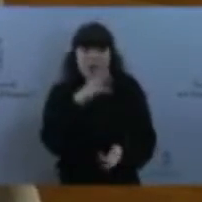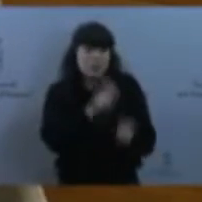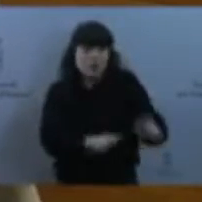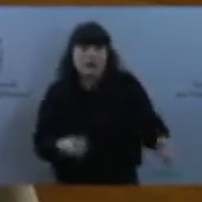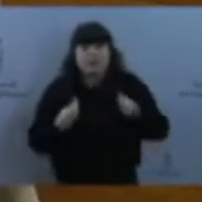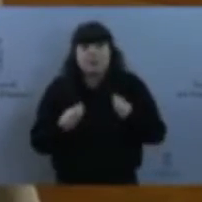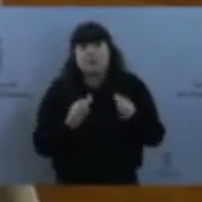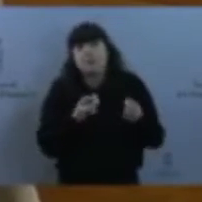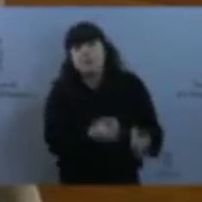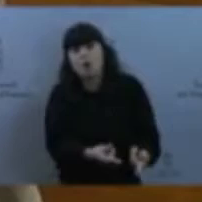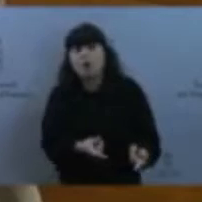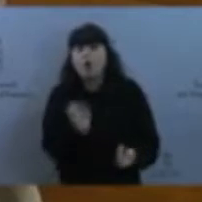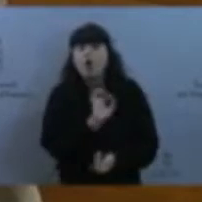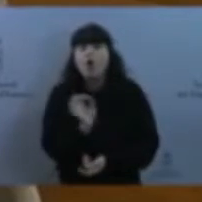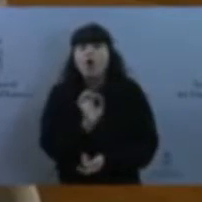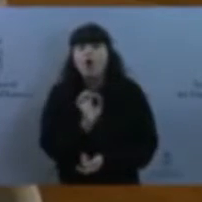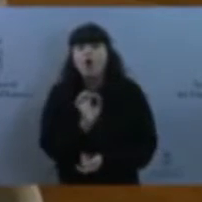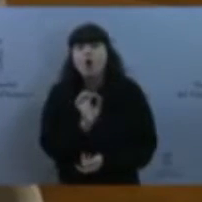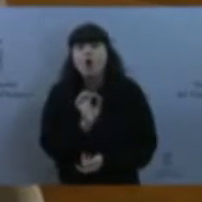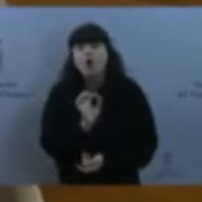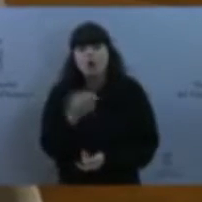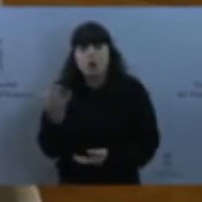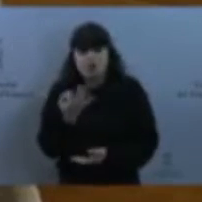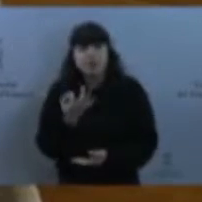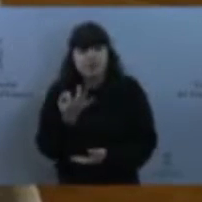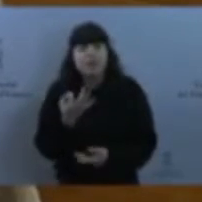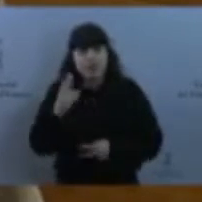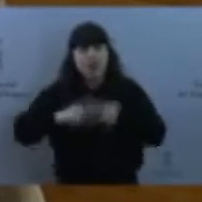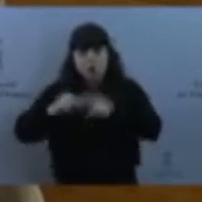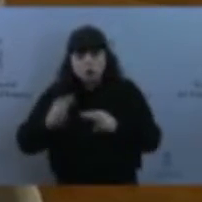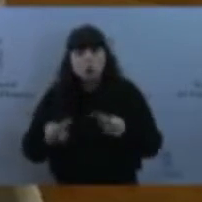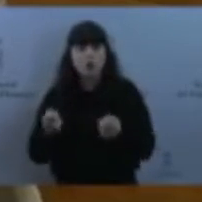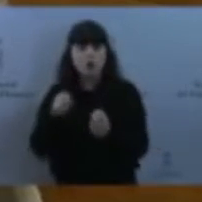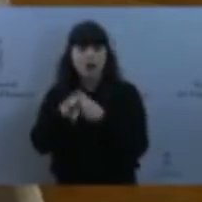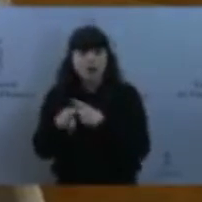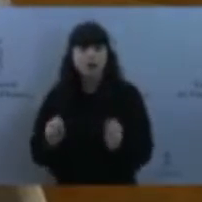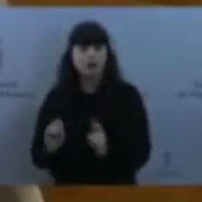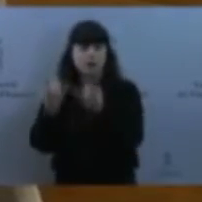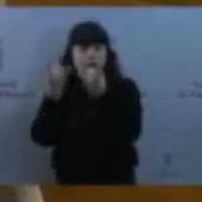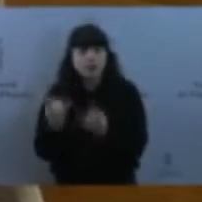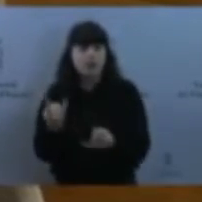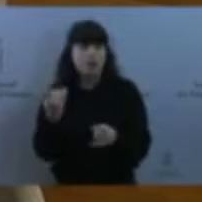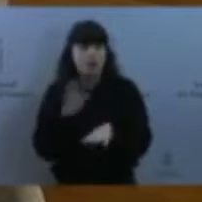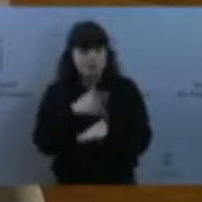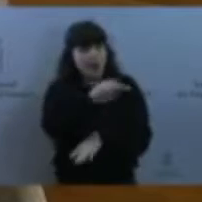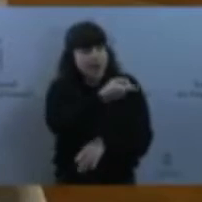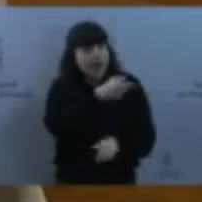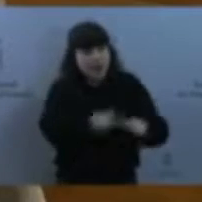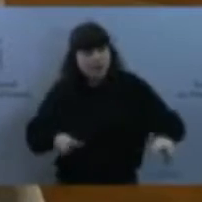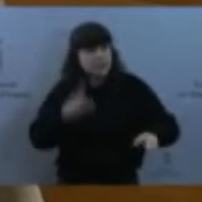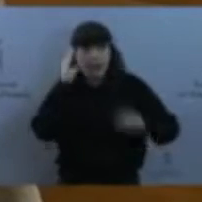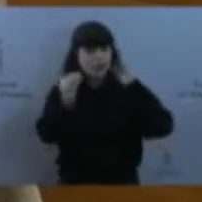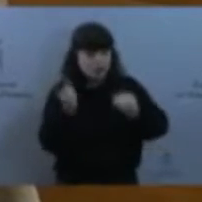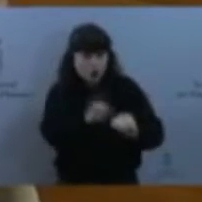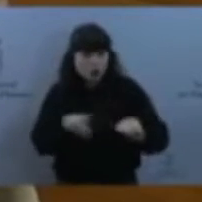de hacer para que la gente siga trabajando en la zona. ¿Pero de qué? ¿De qué plan estratégico se trata en cuestión en este territorio que hablamos? ¿De qué marco